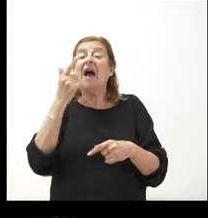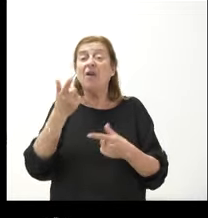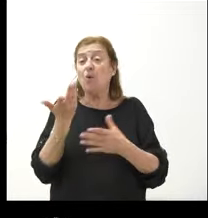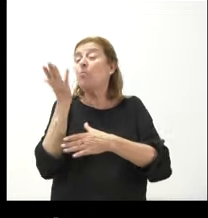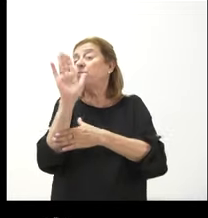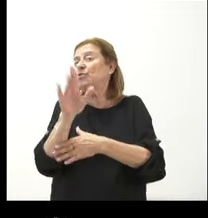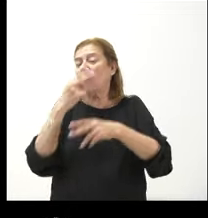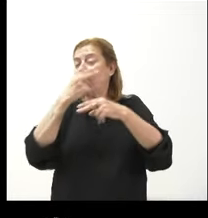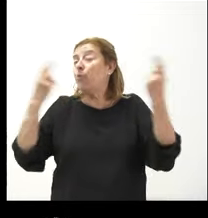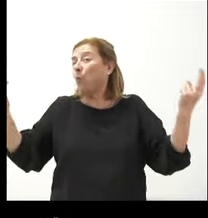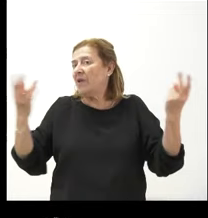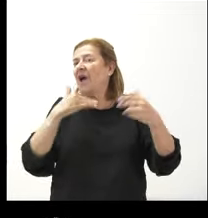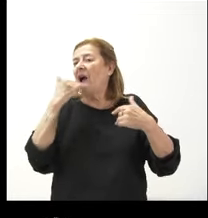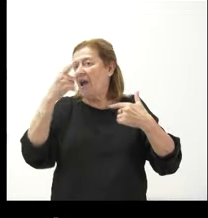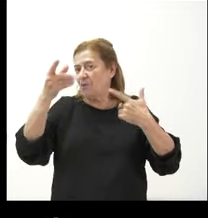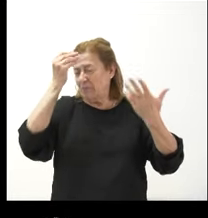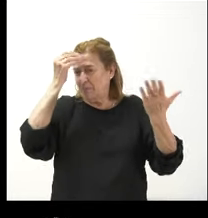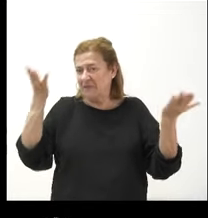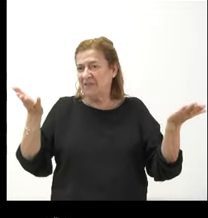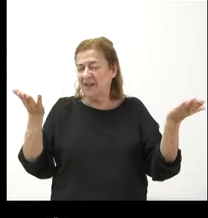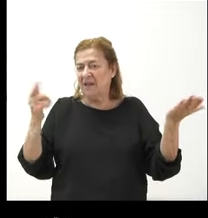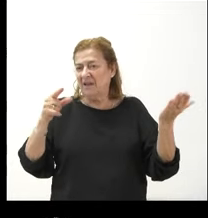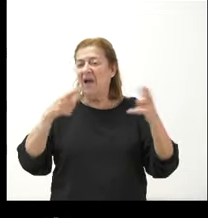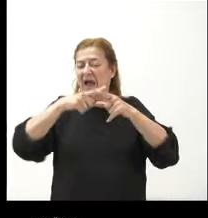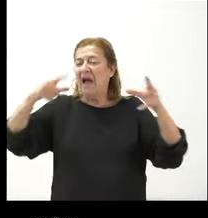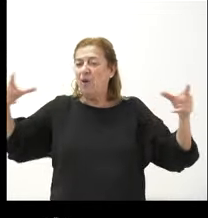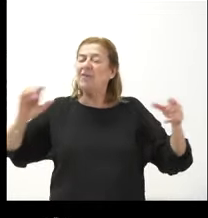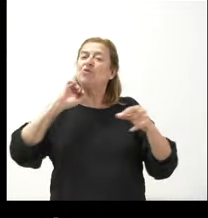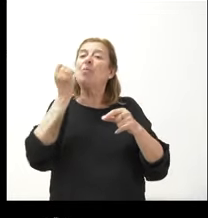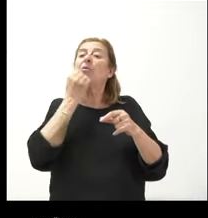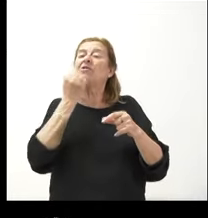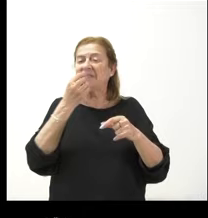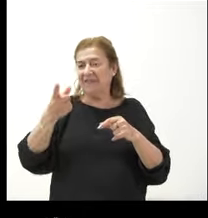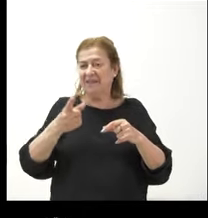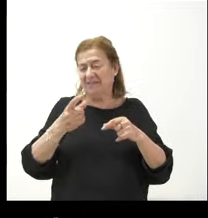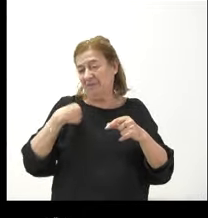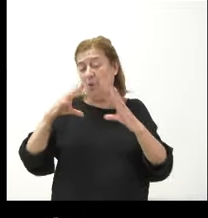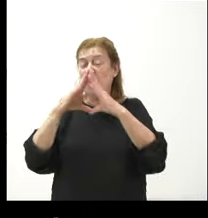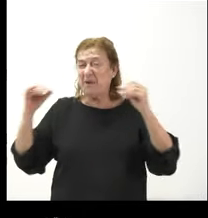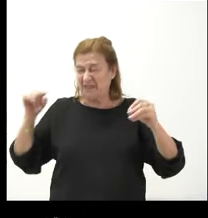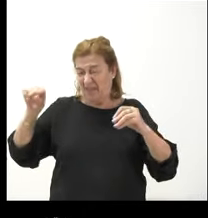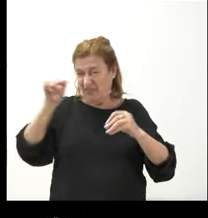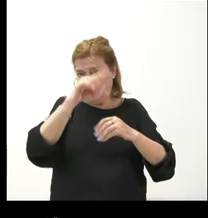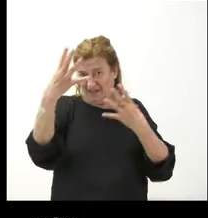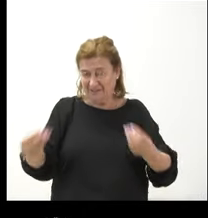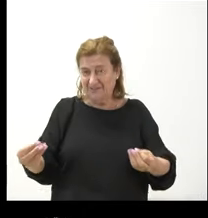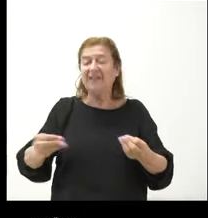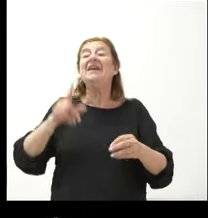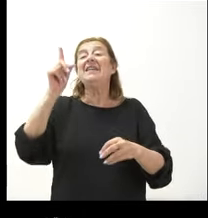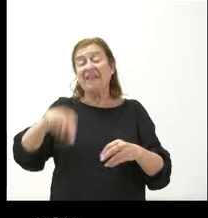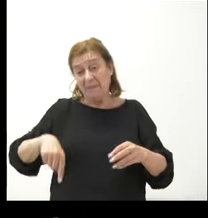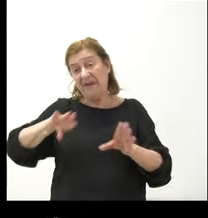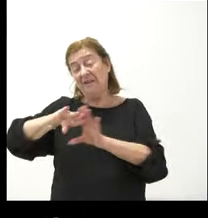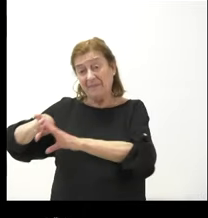digamos pública que transmitir respecto a este aumento de las protestas en ese ámbito universitario sobre todo y por otra parte